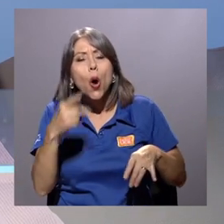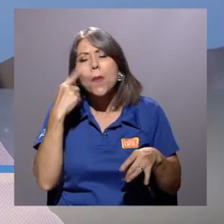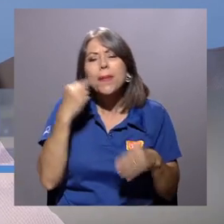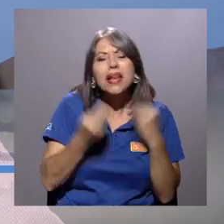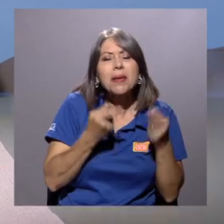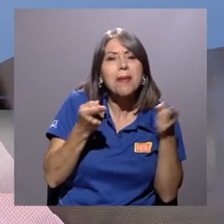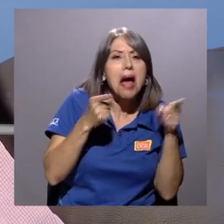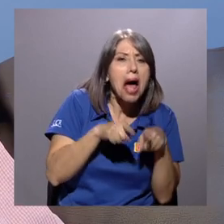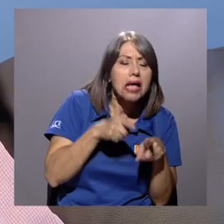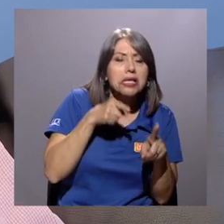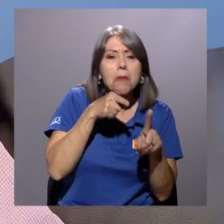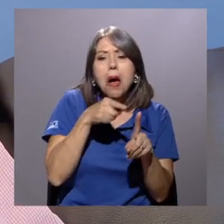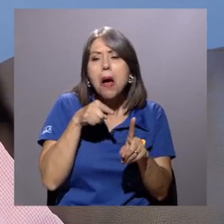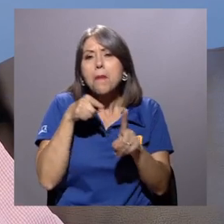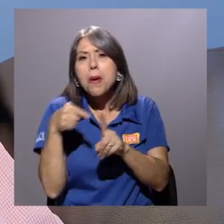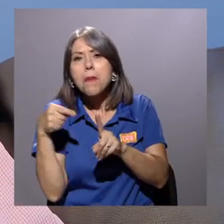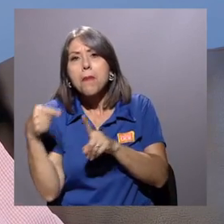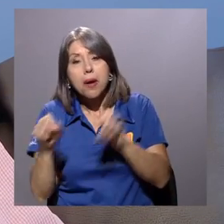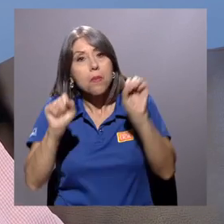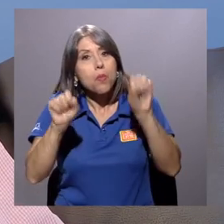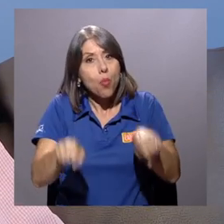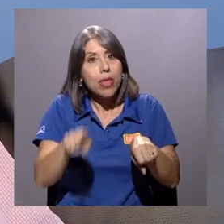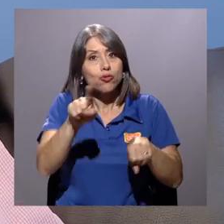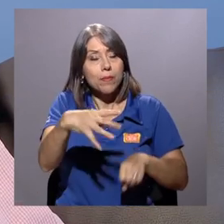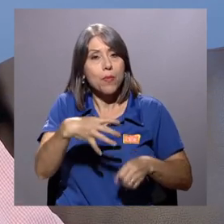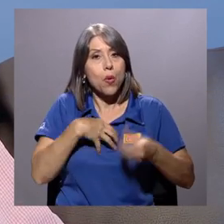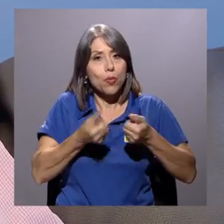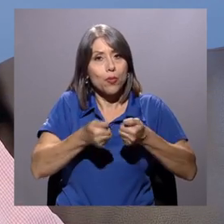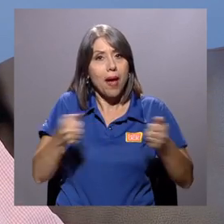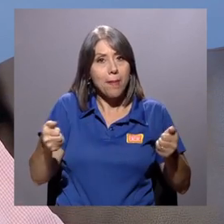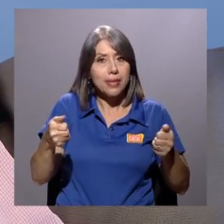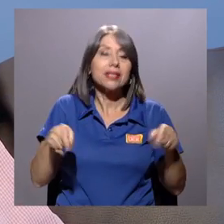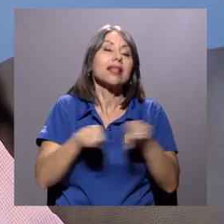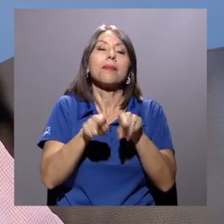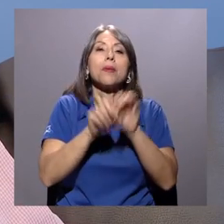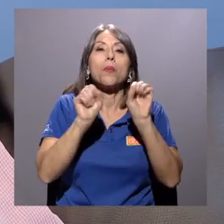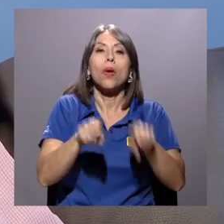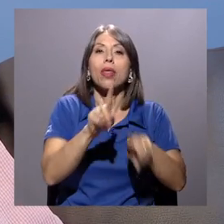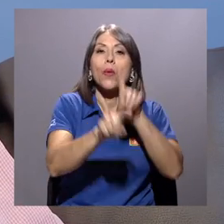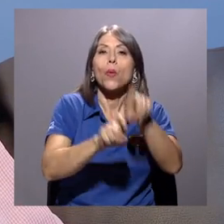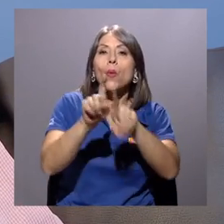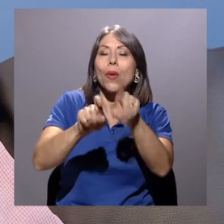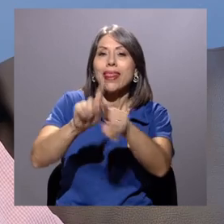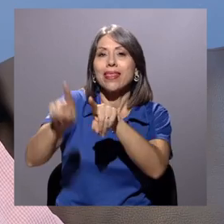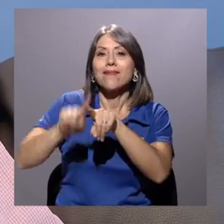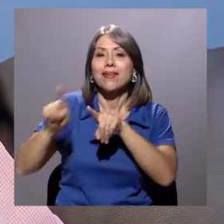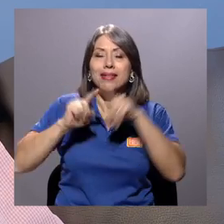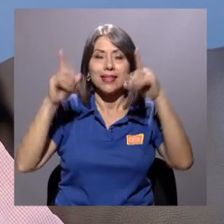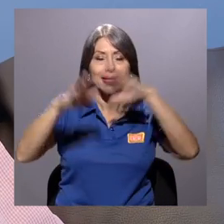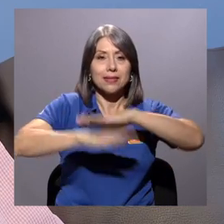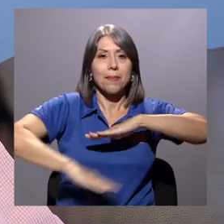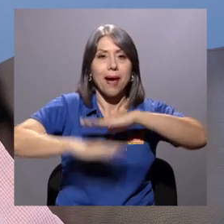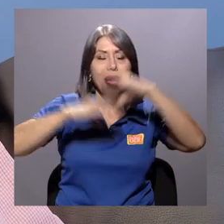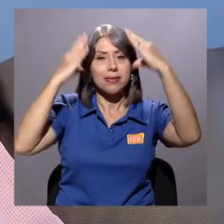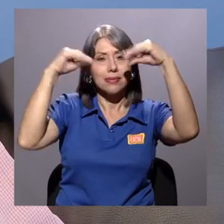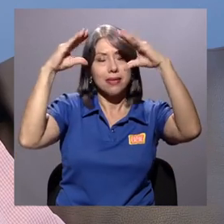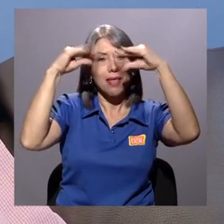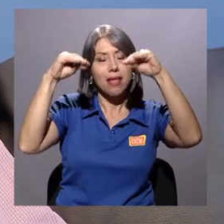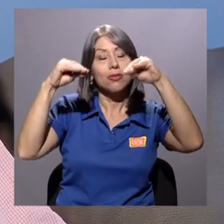generar sus propias capas o sus propios mapas con el aplicativo y pueden consultar diferentes bases de datos que también eso es